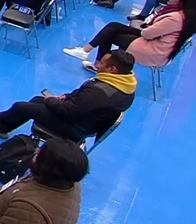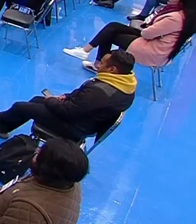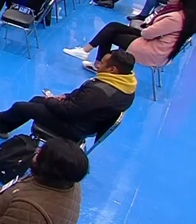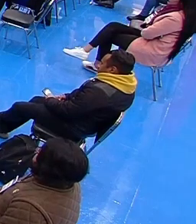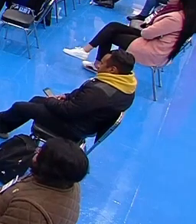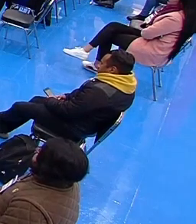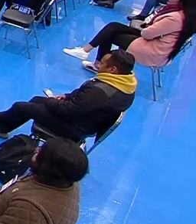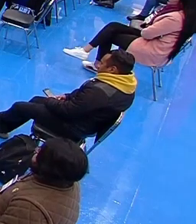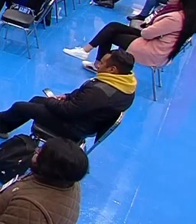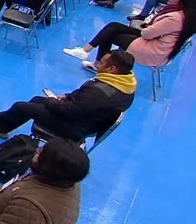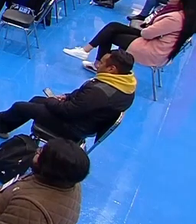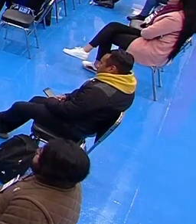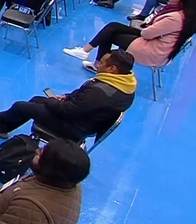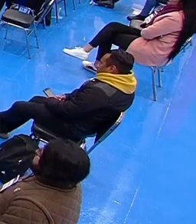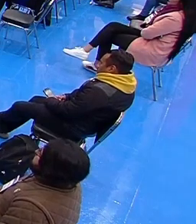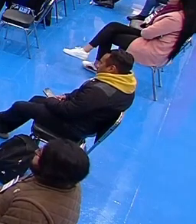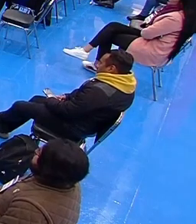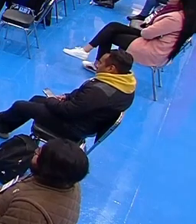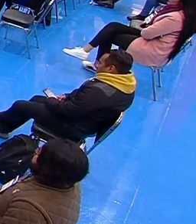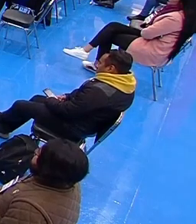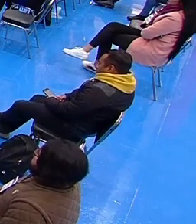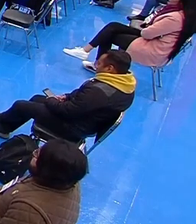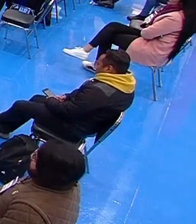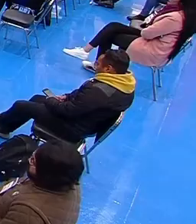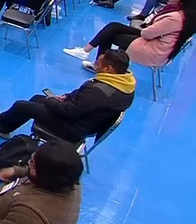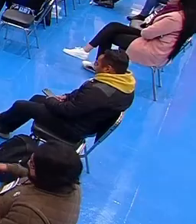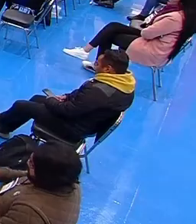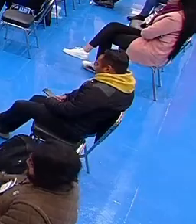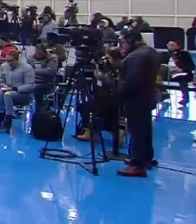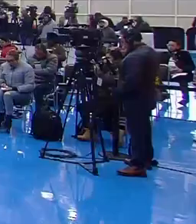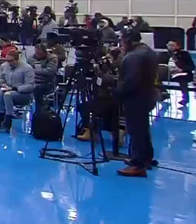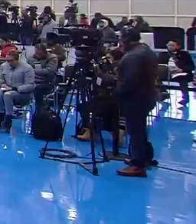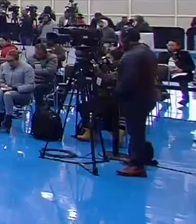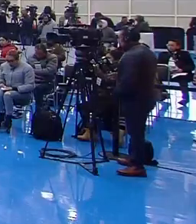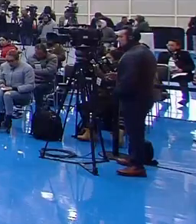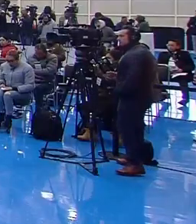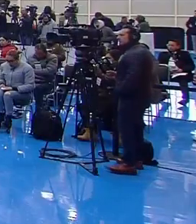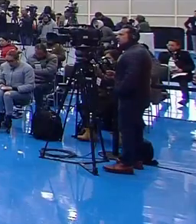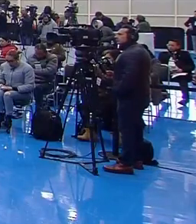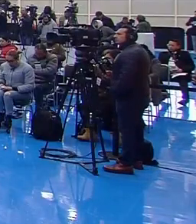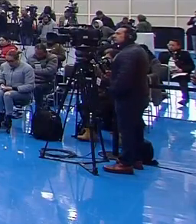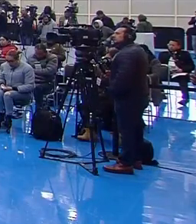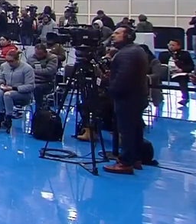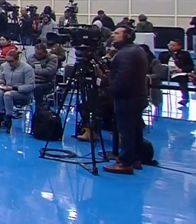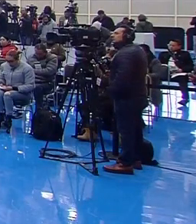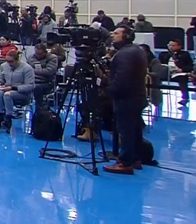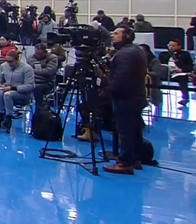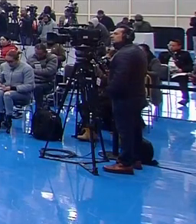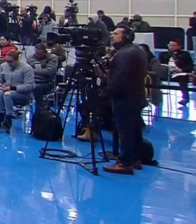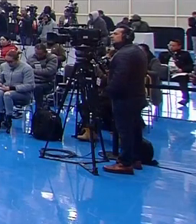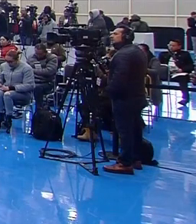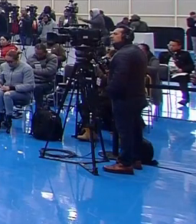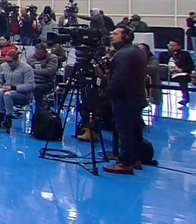para aclarar qué es que está pasando en Puebla con migración gracias sí sobre los temas que estás tratando